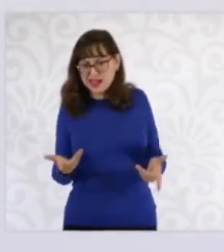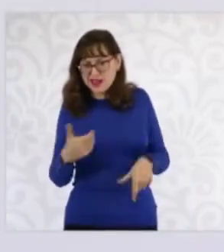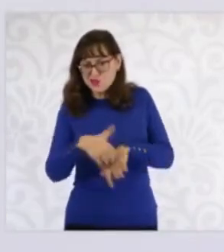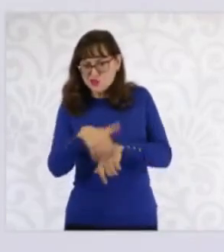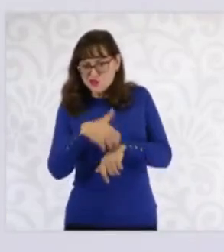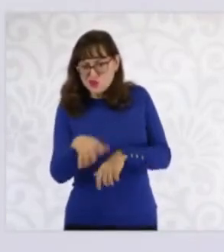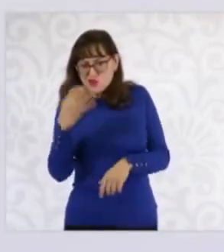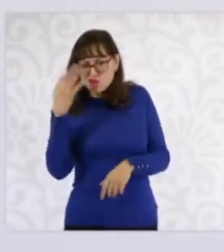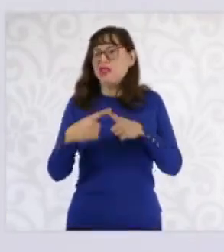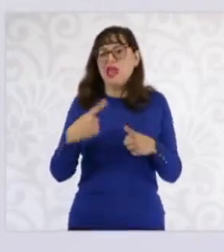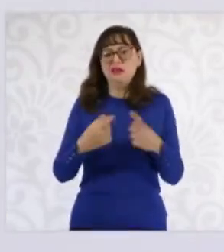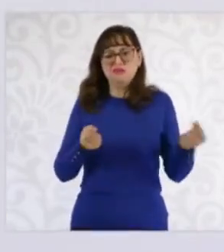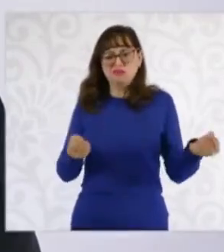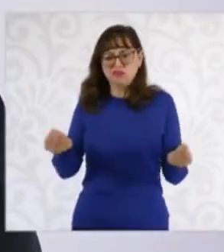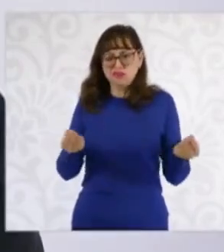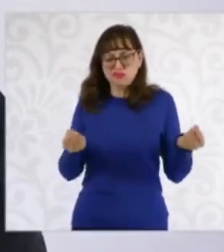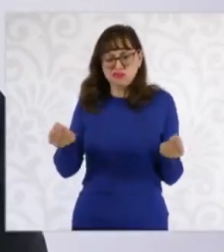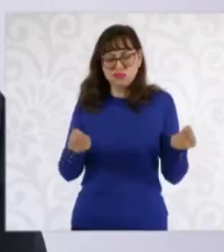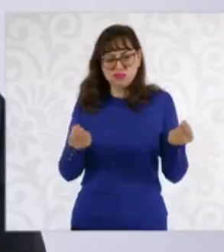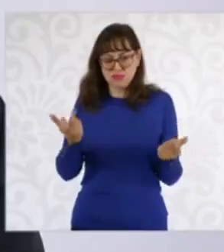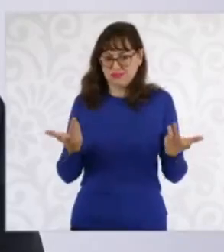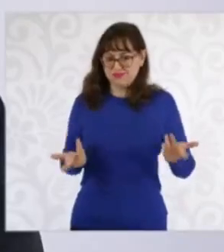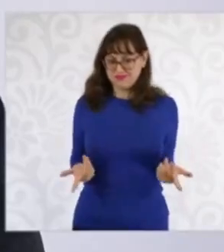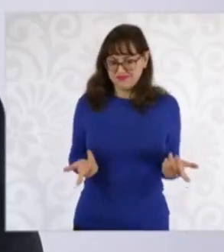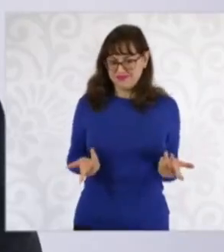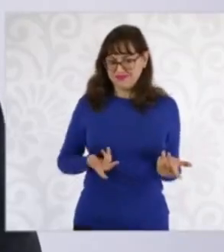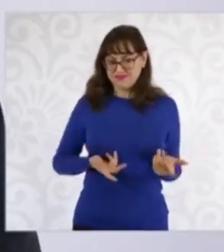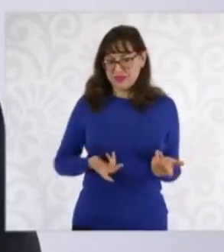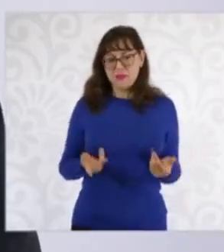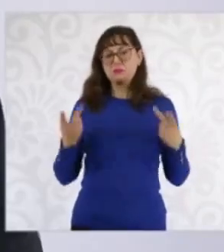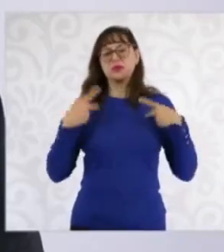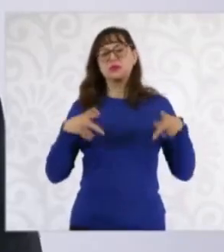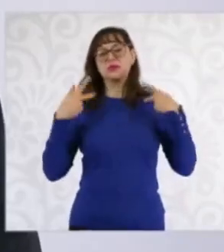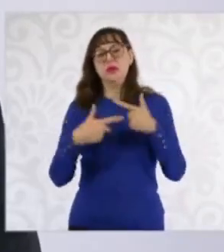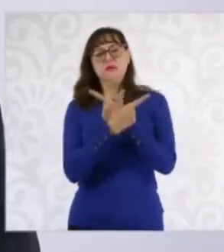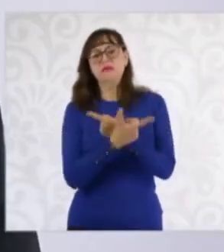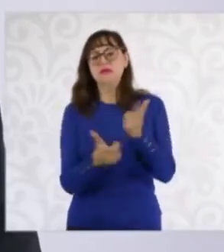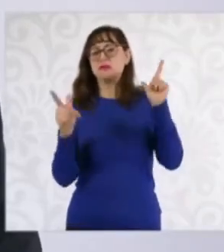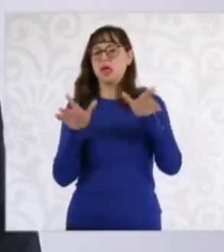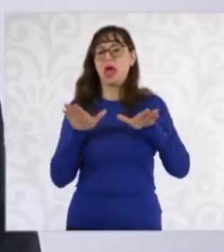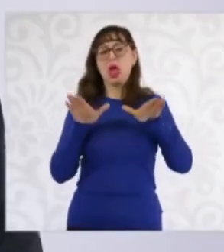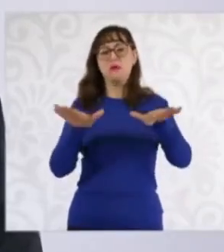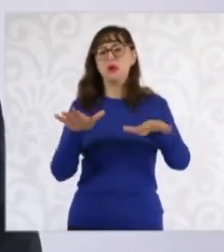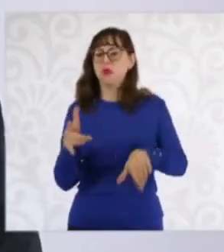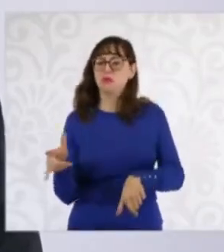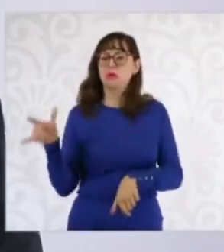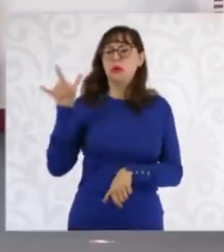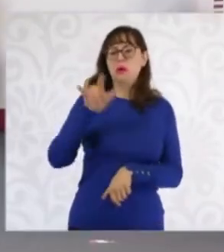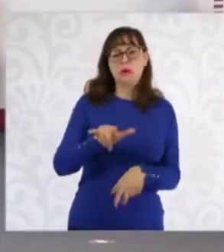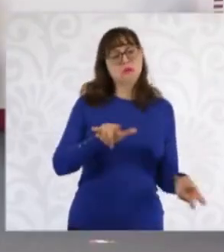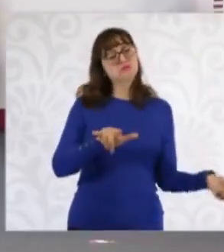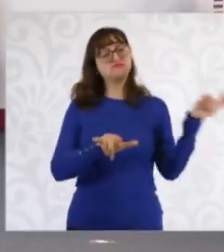fundamentalmente al piloto. ¿Por qué? Porque ningún piloto, ningún avión puede llegar a un aeropuerto fronterizo de los Estados